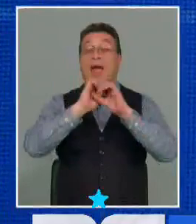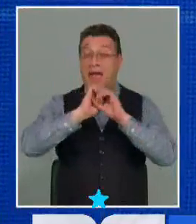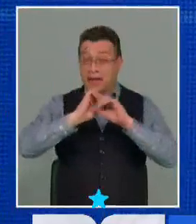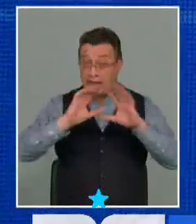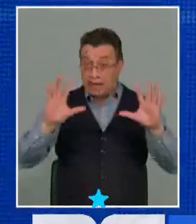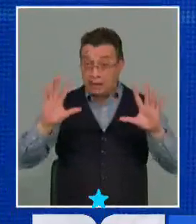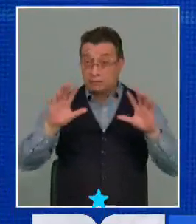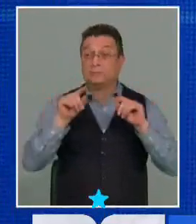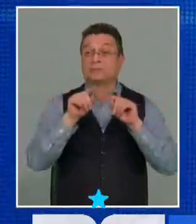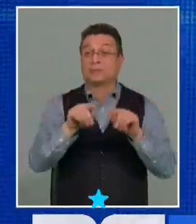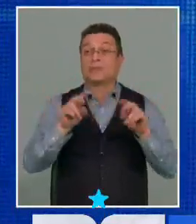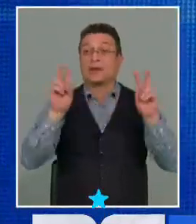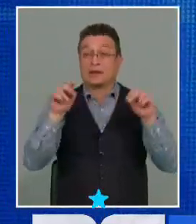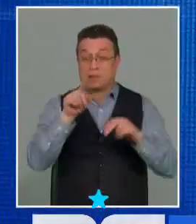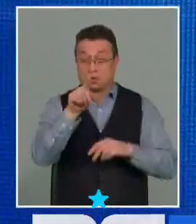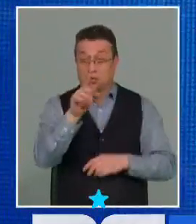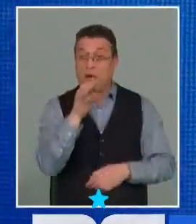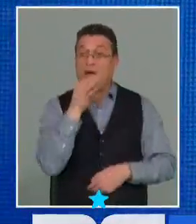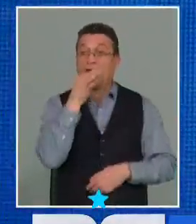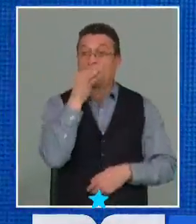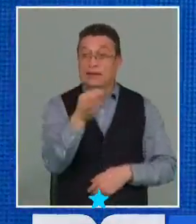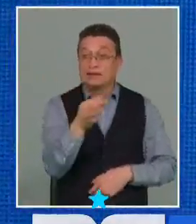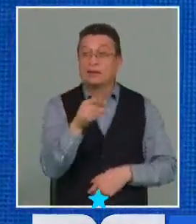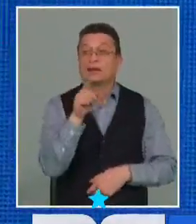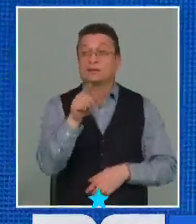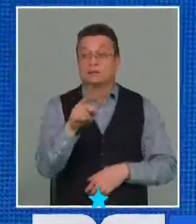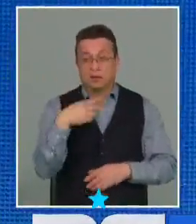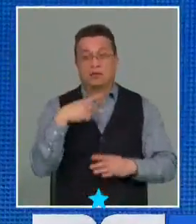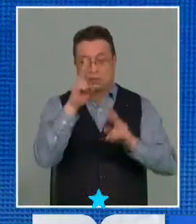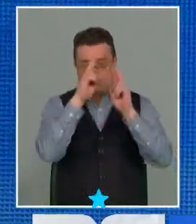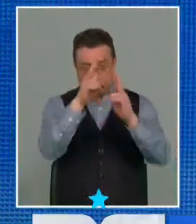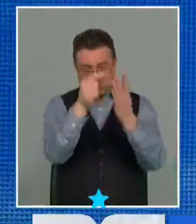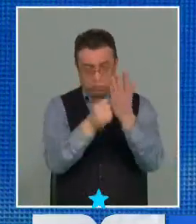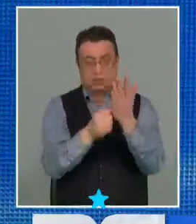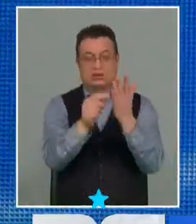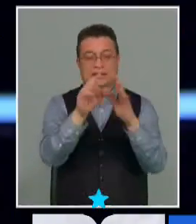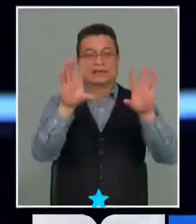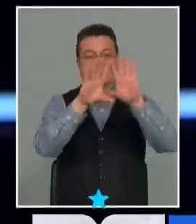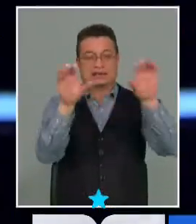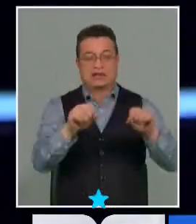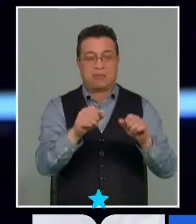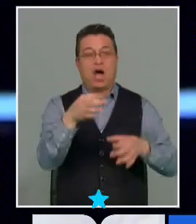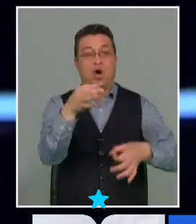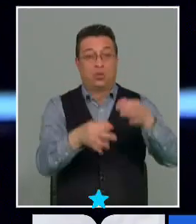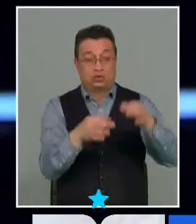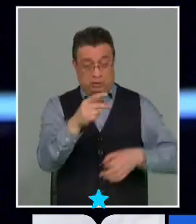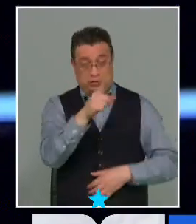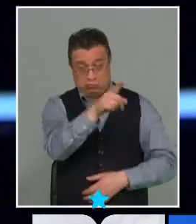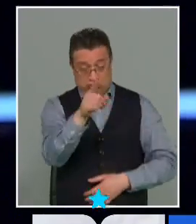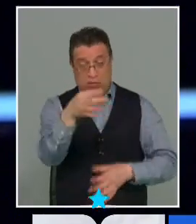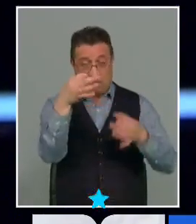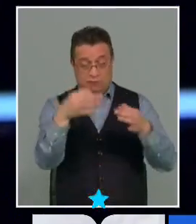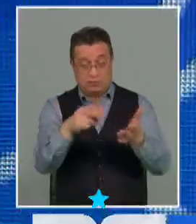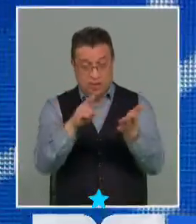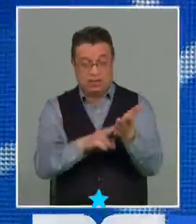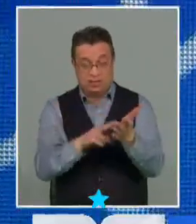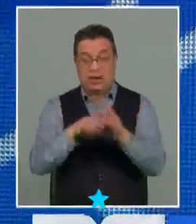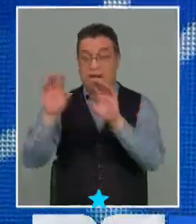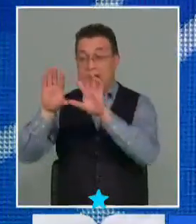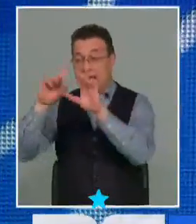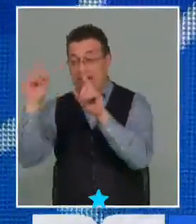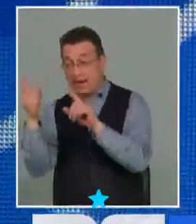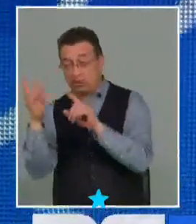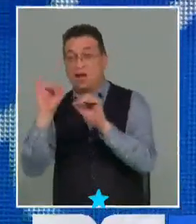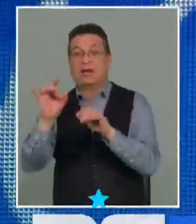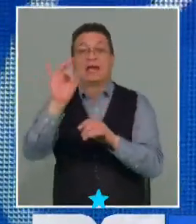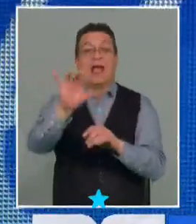a efectos de lo que tú estás señalando se reconocen los sistemas de justicia como lo dicen muy bien los invitados el sistema nacional y el sistema de cada